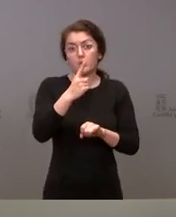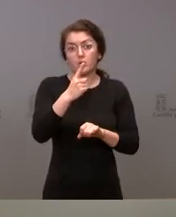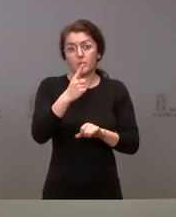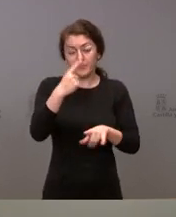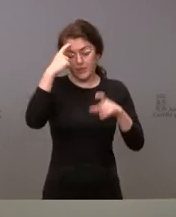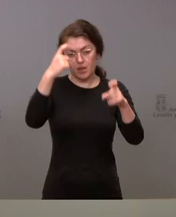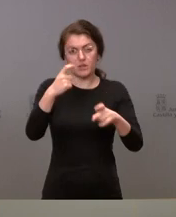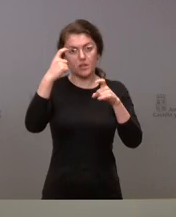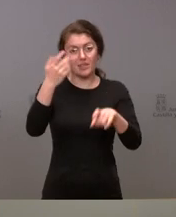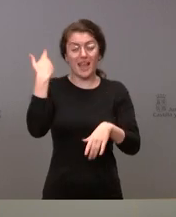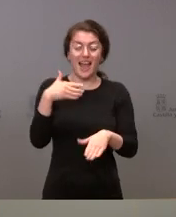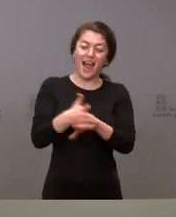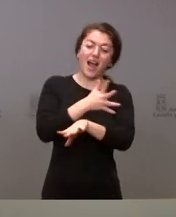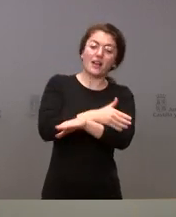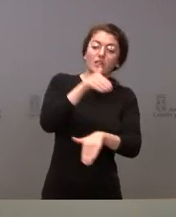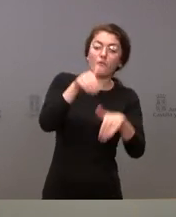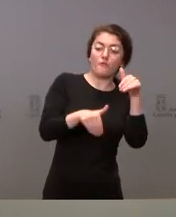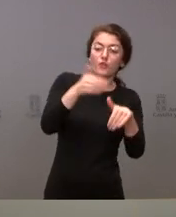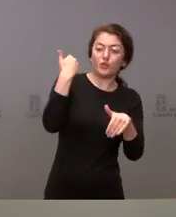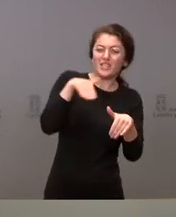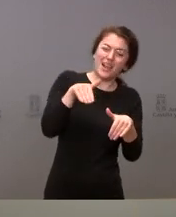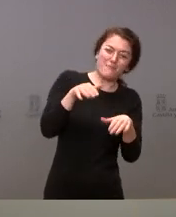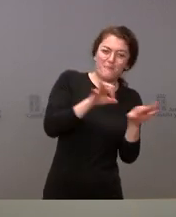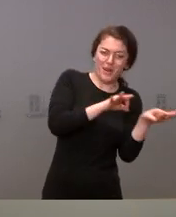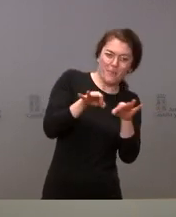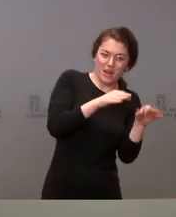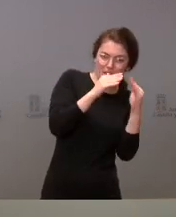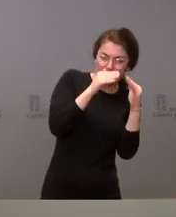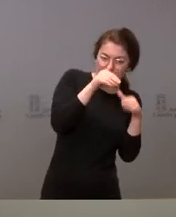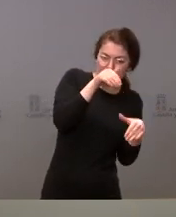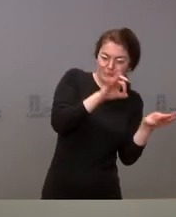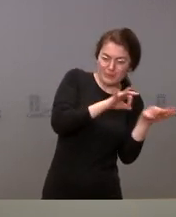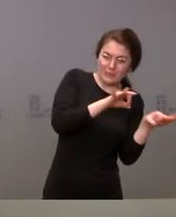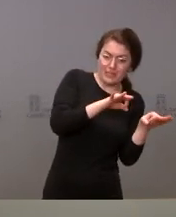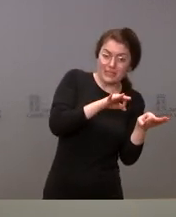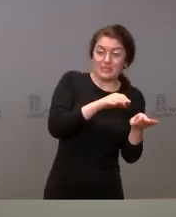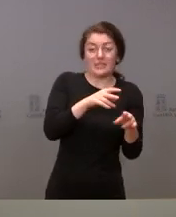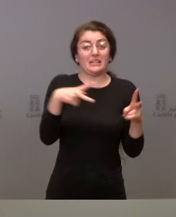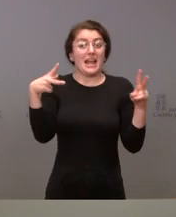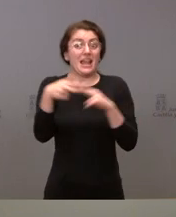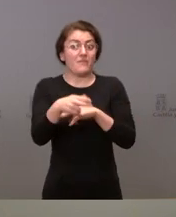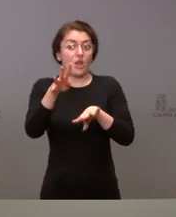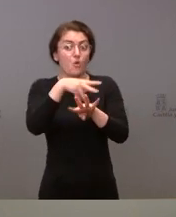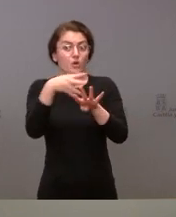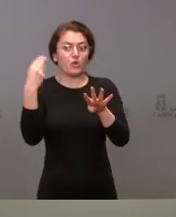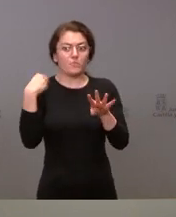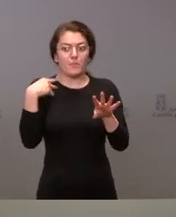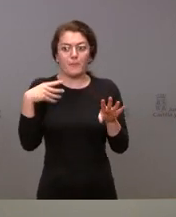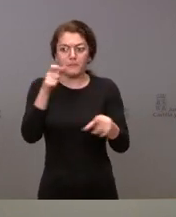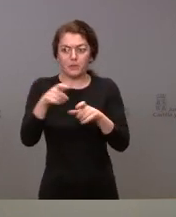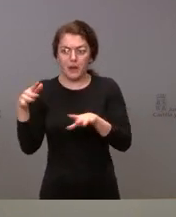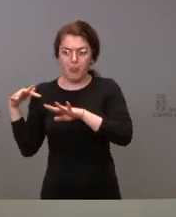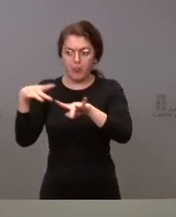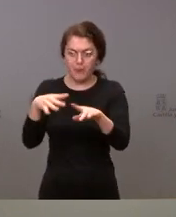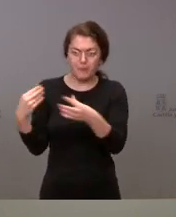el voto ya preparado desde el domicilio que traten de evitar los horarios en los que puede haber mayor aglomeración de personas y por